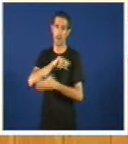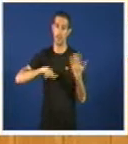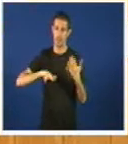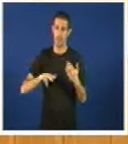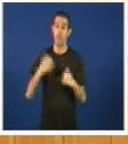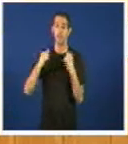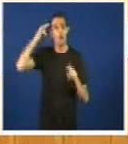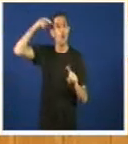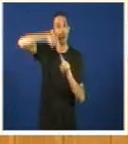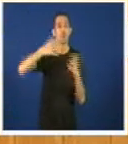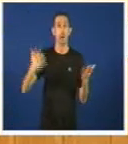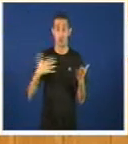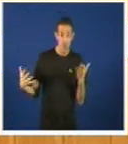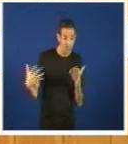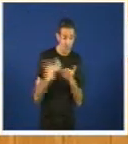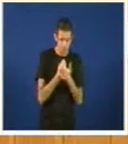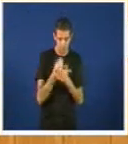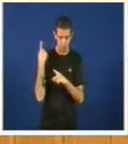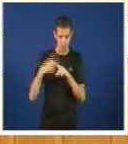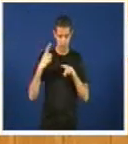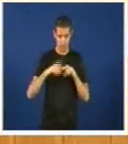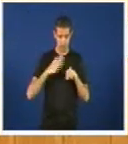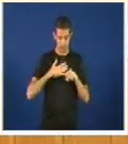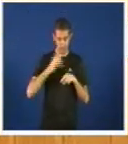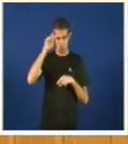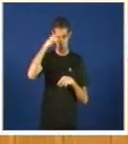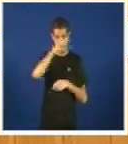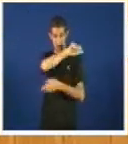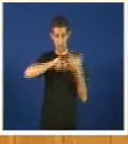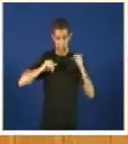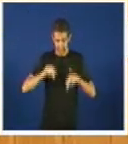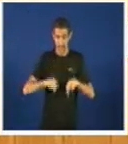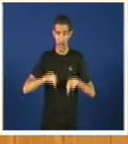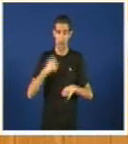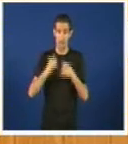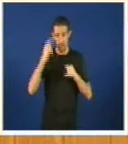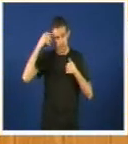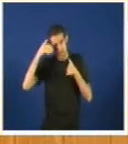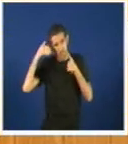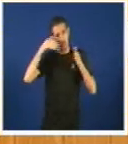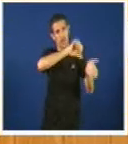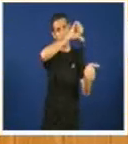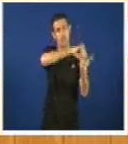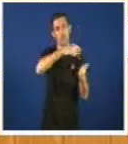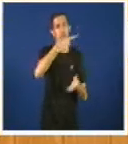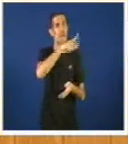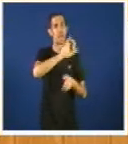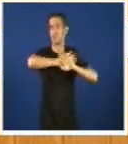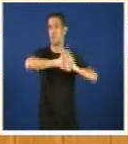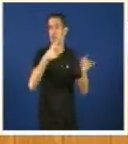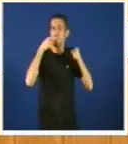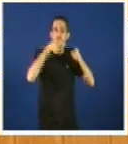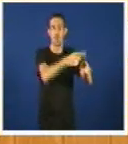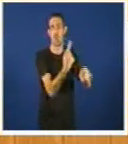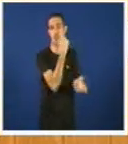que toda actividade cultural deste país acabe concentrada nestos edificios Selle digo, señor